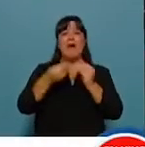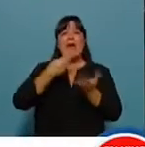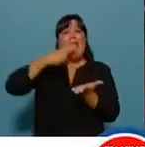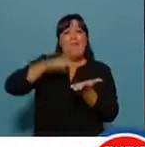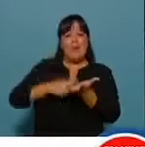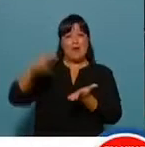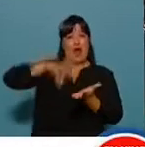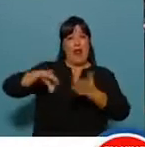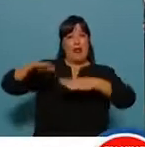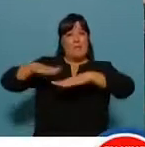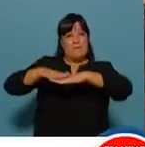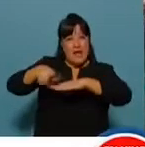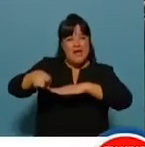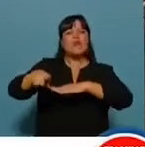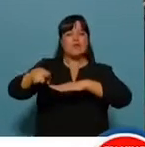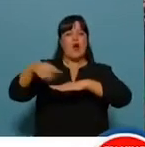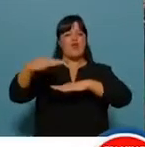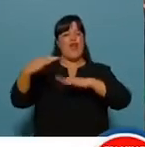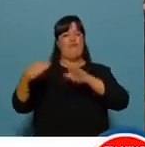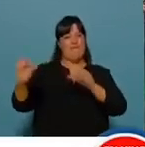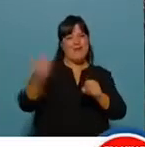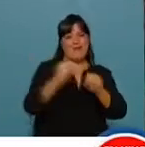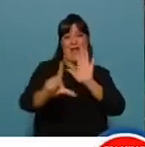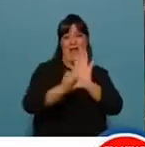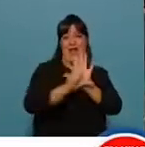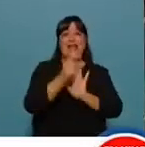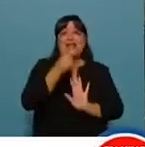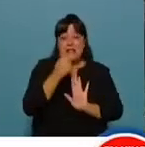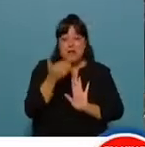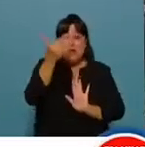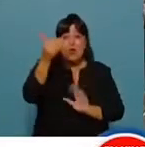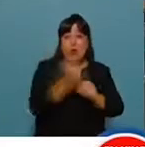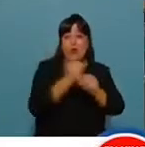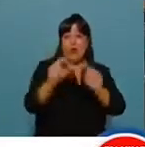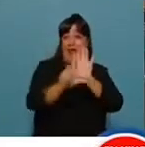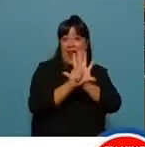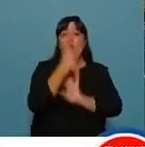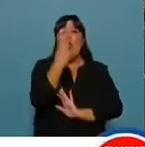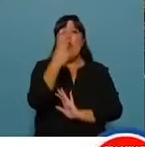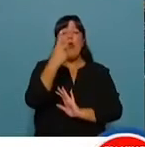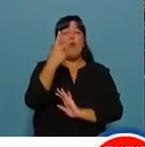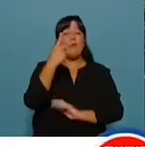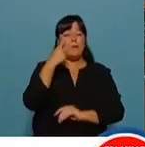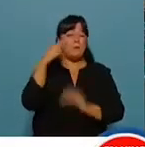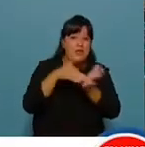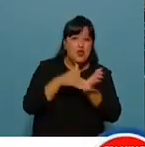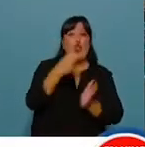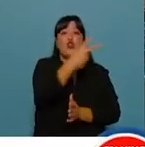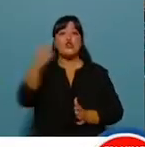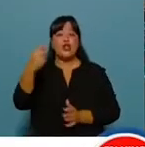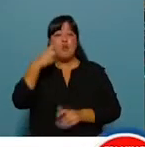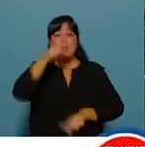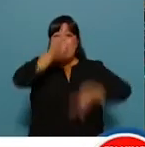a las ganancias en los salarios. Si lo hacemos, más de 1.200.000 argentinos quedarán